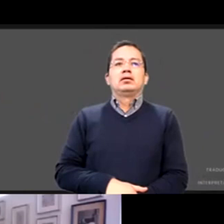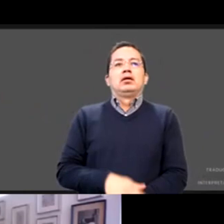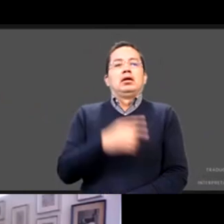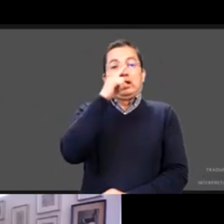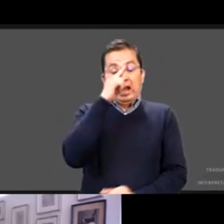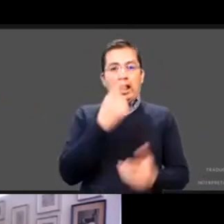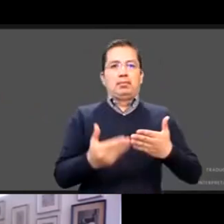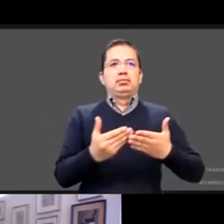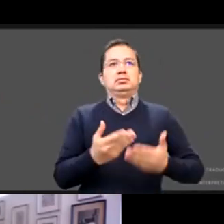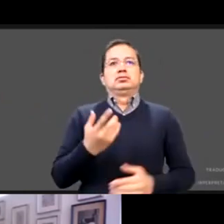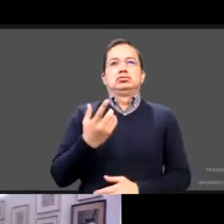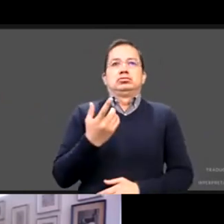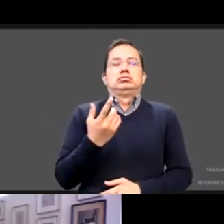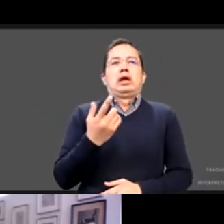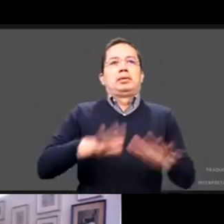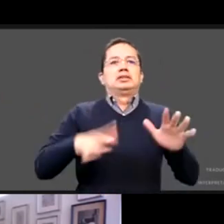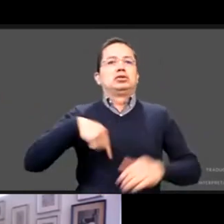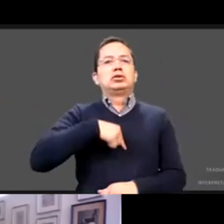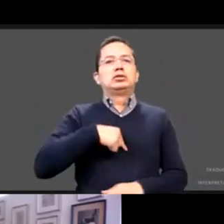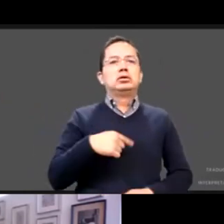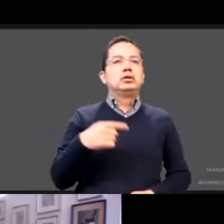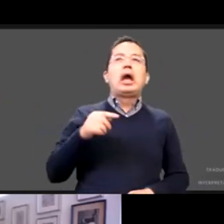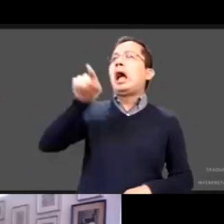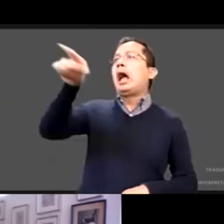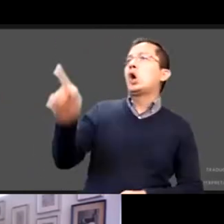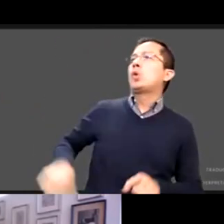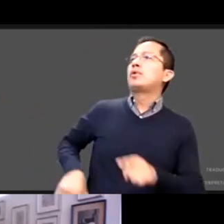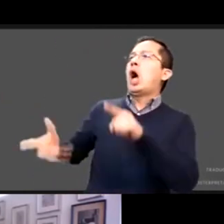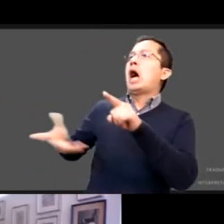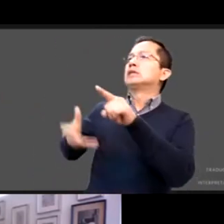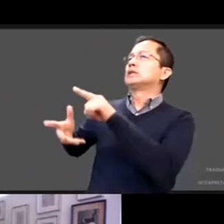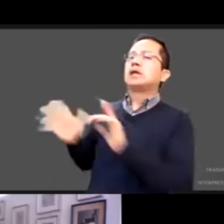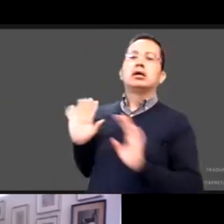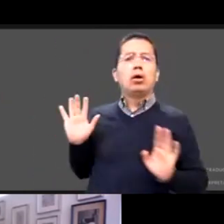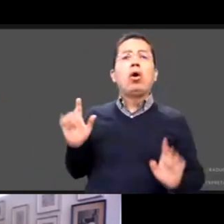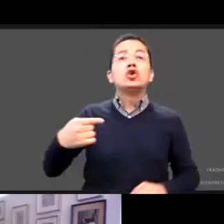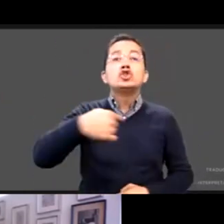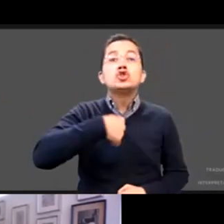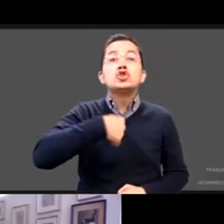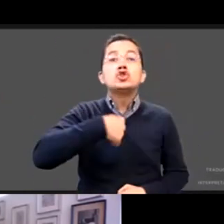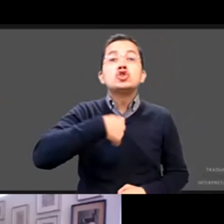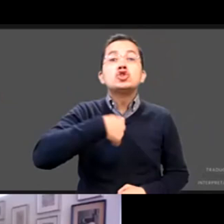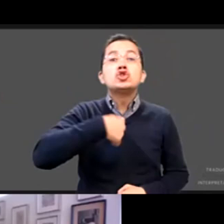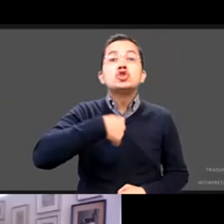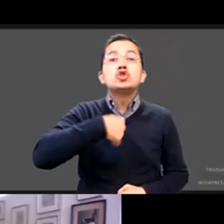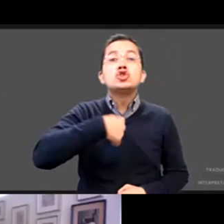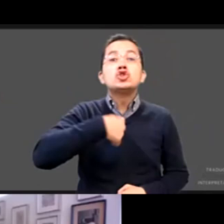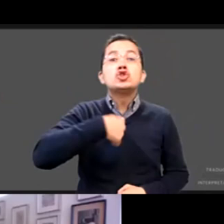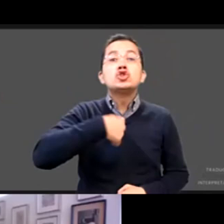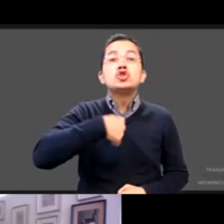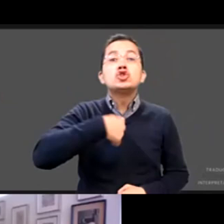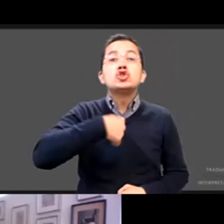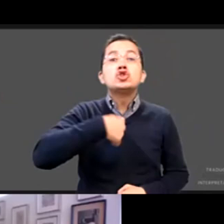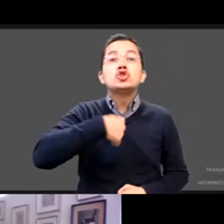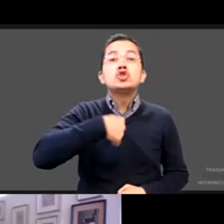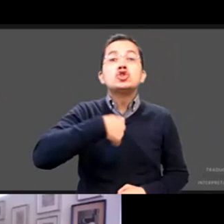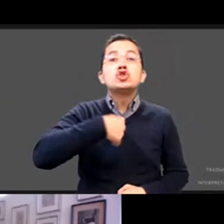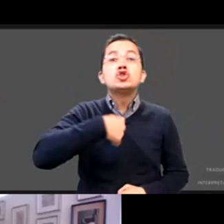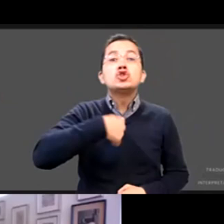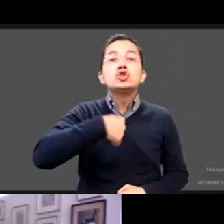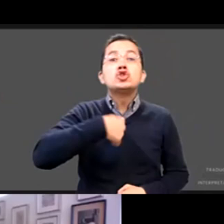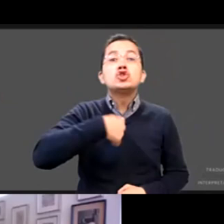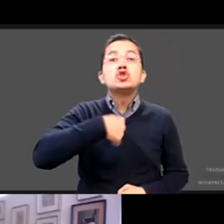cuando yo lo que invitaría también es a preguntar ¿y qué estoy haciendo yo? ¿no? y entonces a través de eso un cambio porque